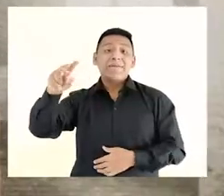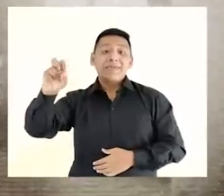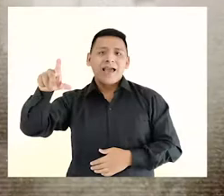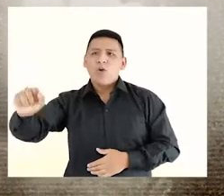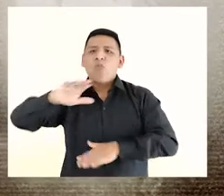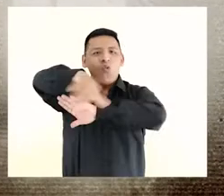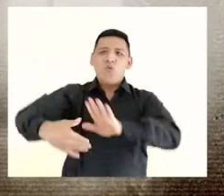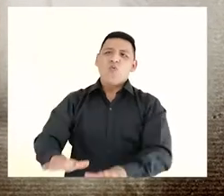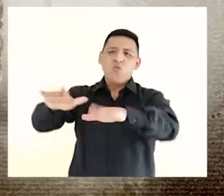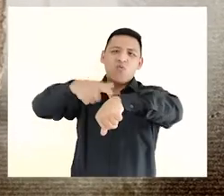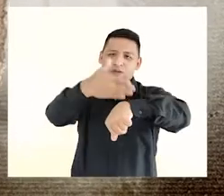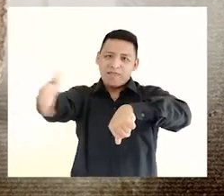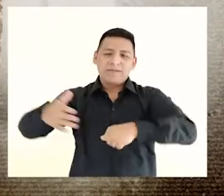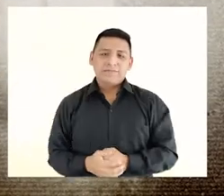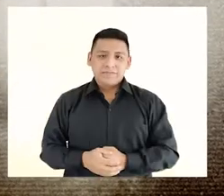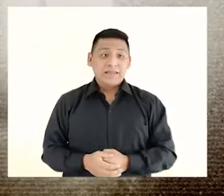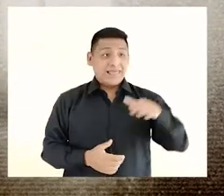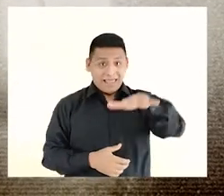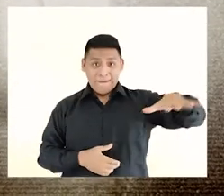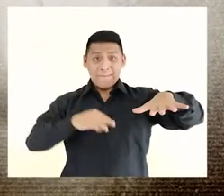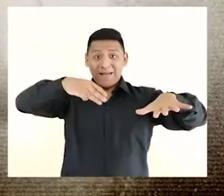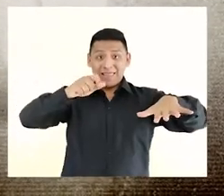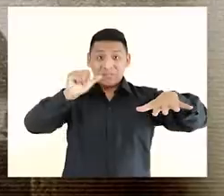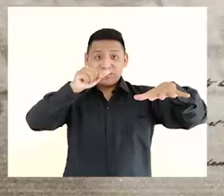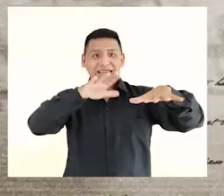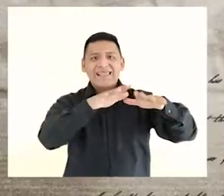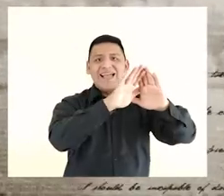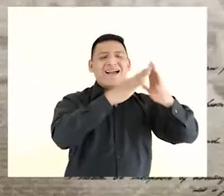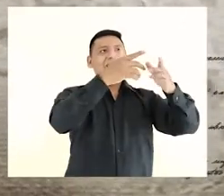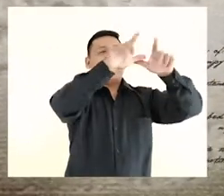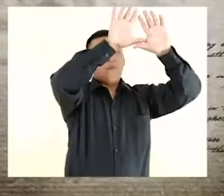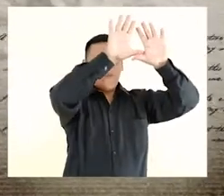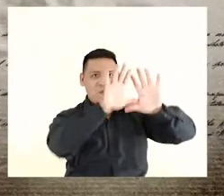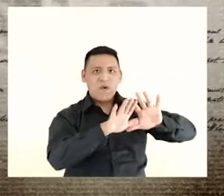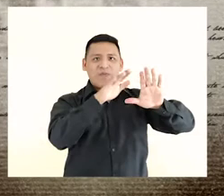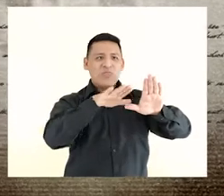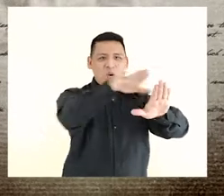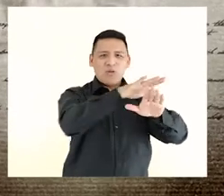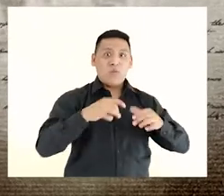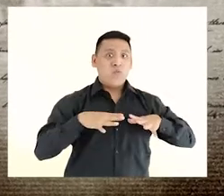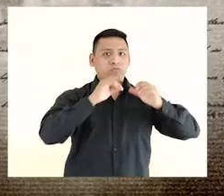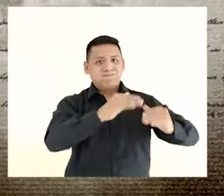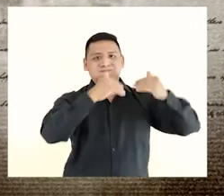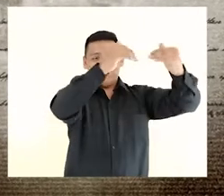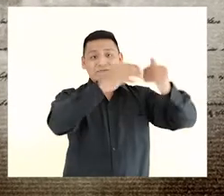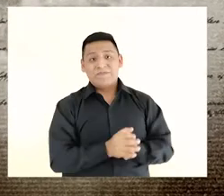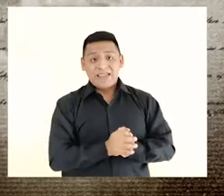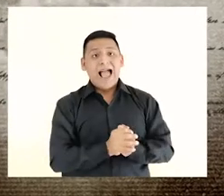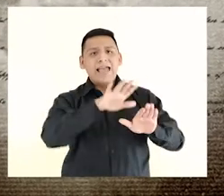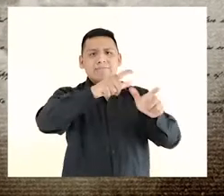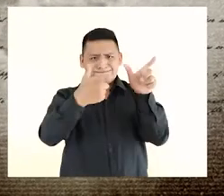el Patio Sevillano son todos de esa época. Por el lado de Malachowski, la gran fachada principal que bordea el Patio de Honor,